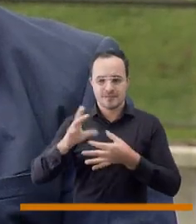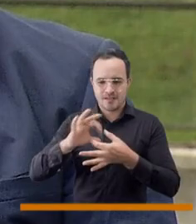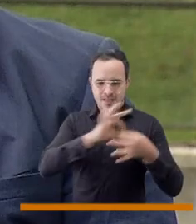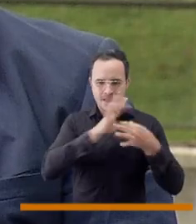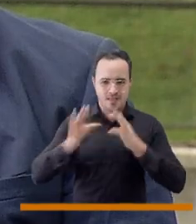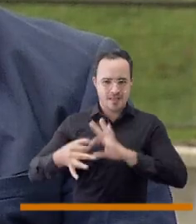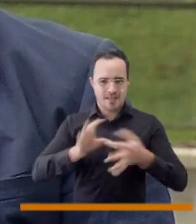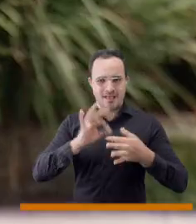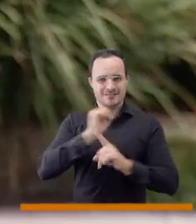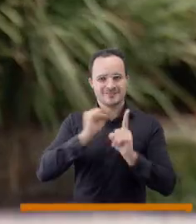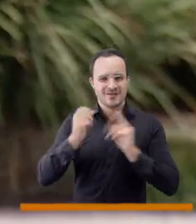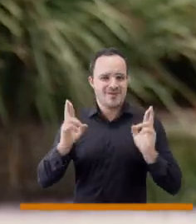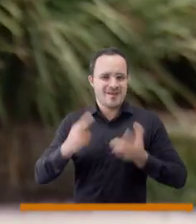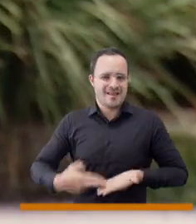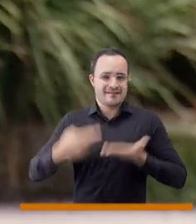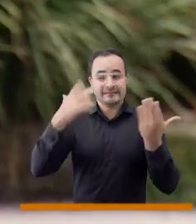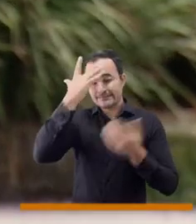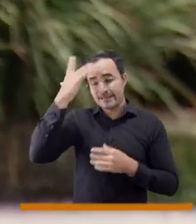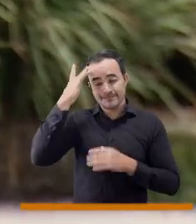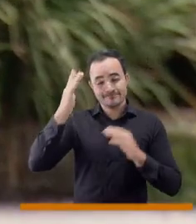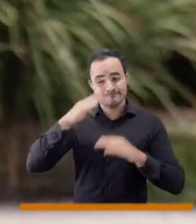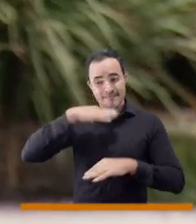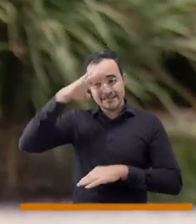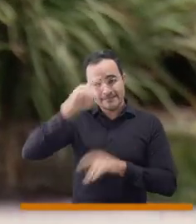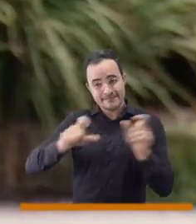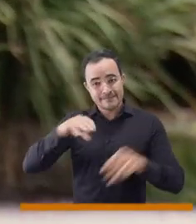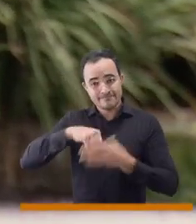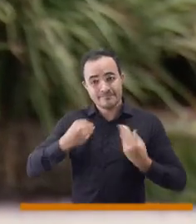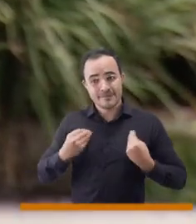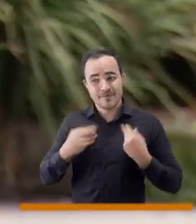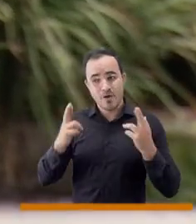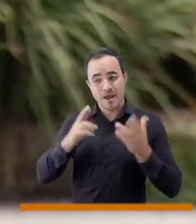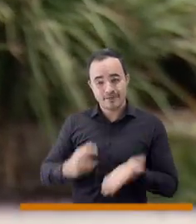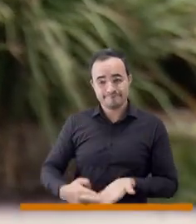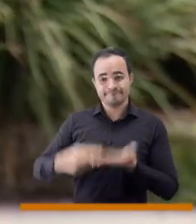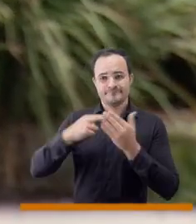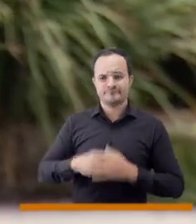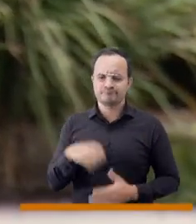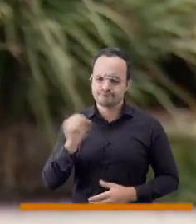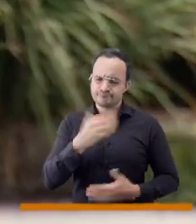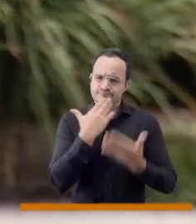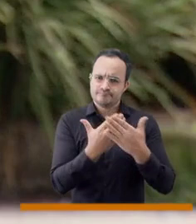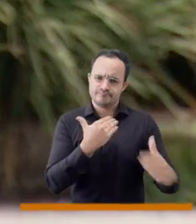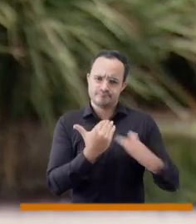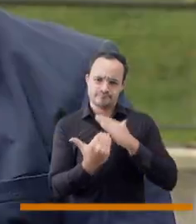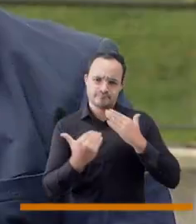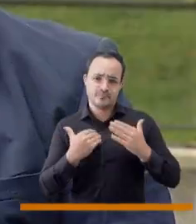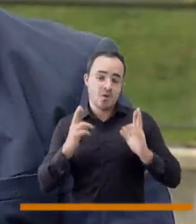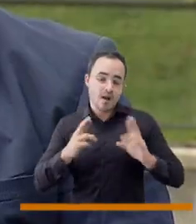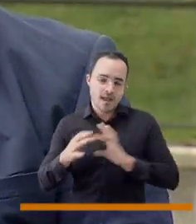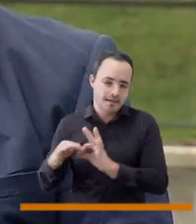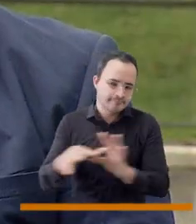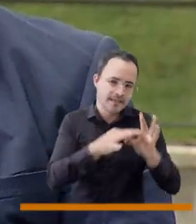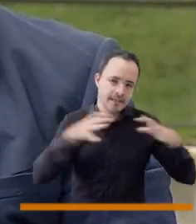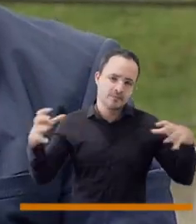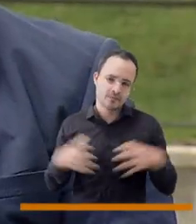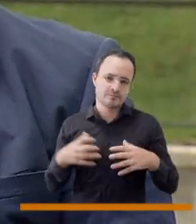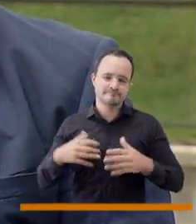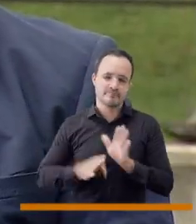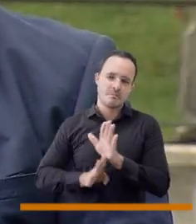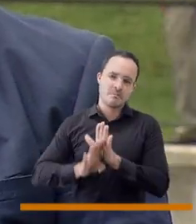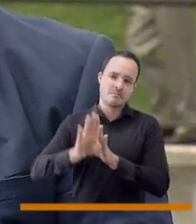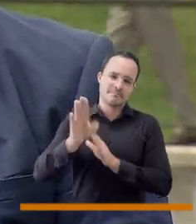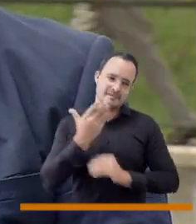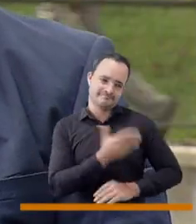que se hace por la comunidad y esperamos que podamos seguir rescatando el tejido social y la salud mental de todos los medellinenses. Muchas gracias por la